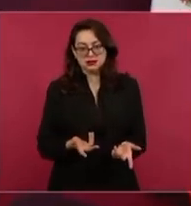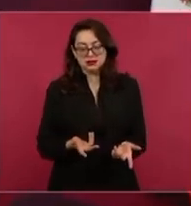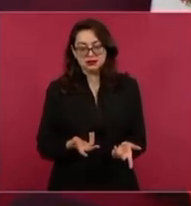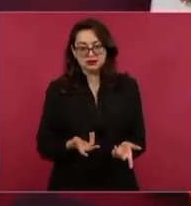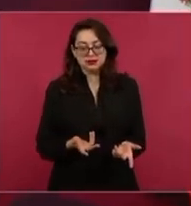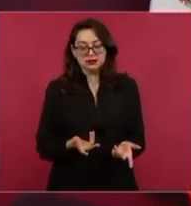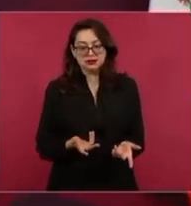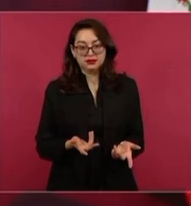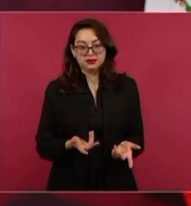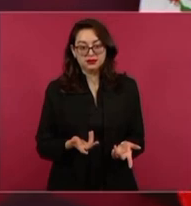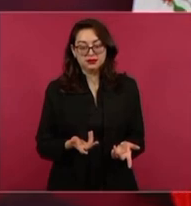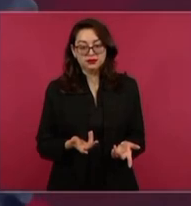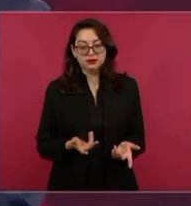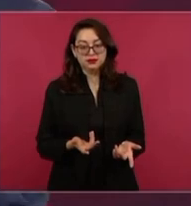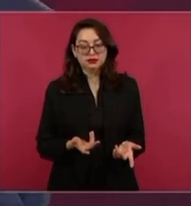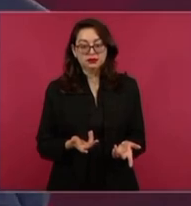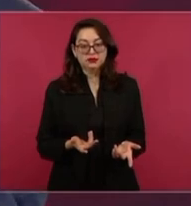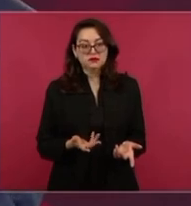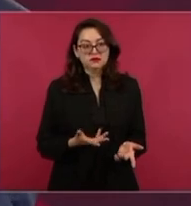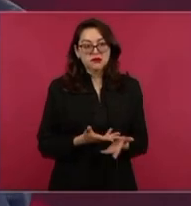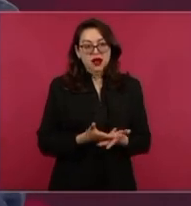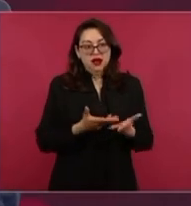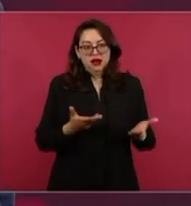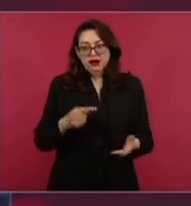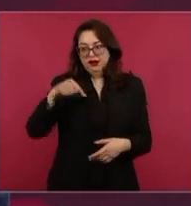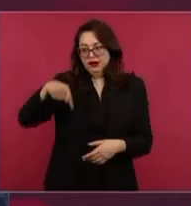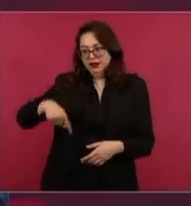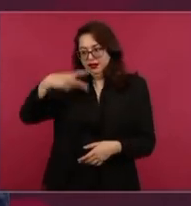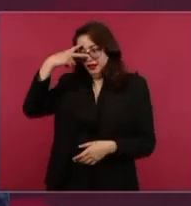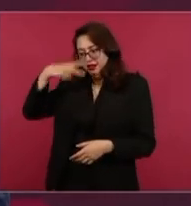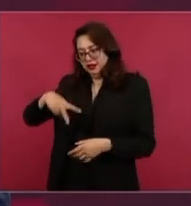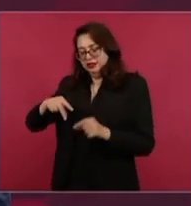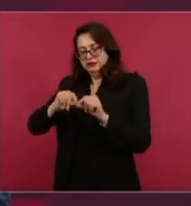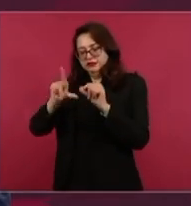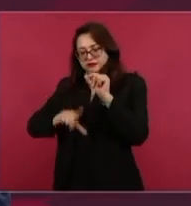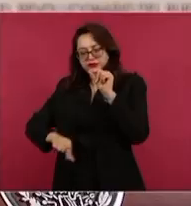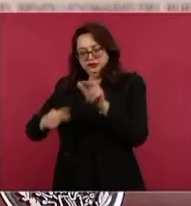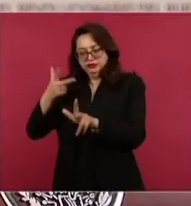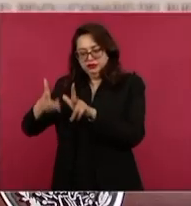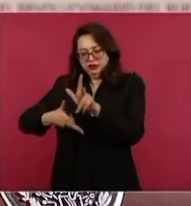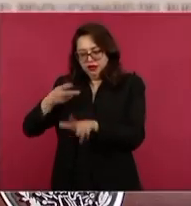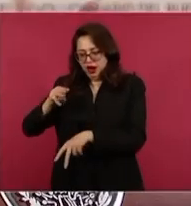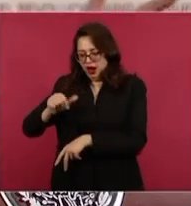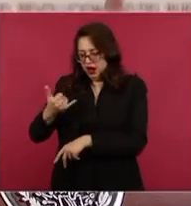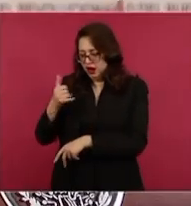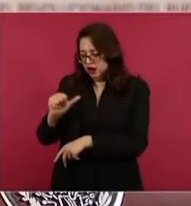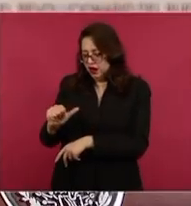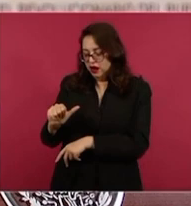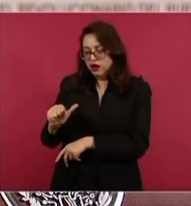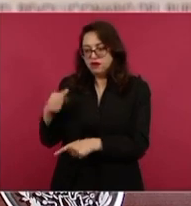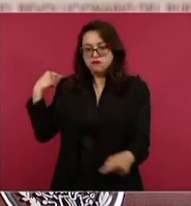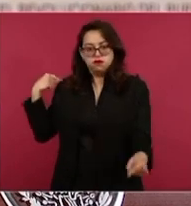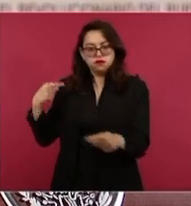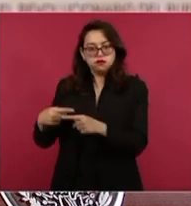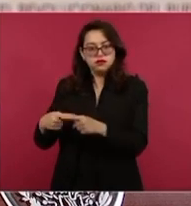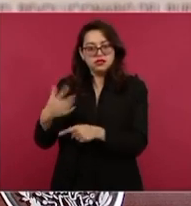Y el Maya son cinco años